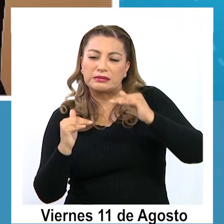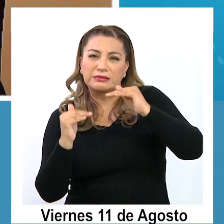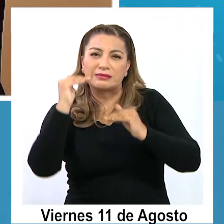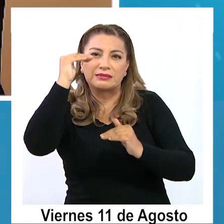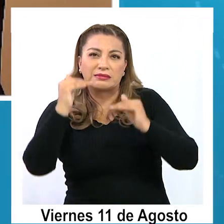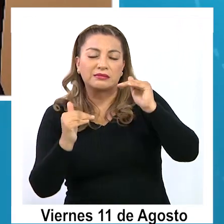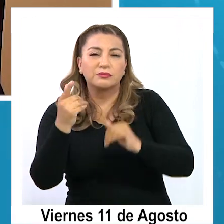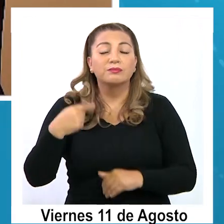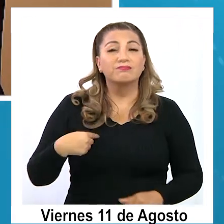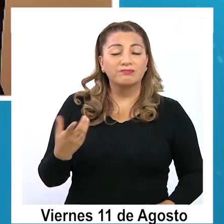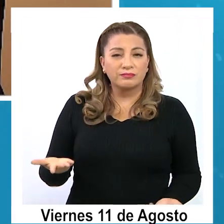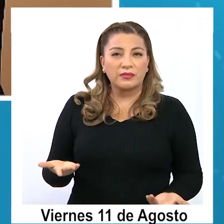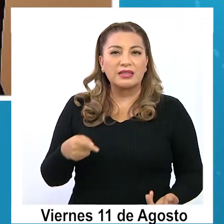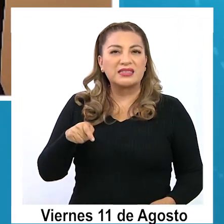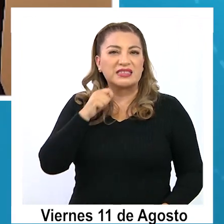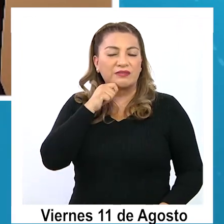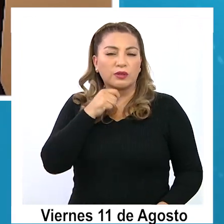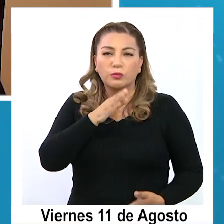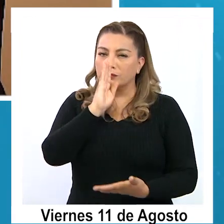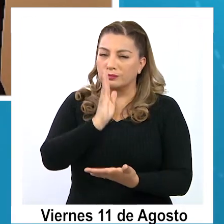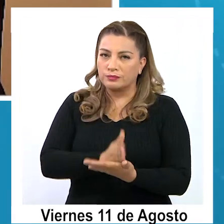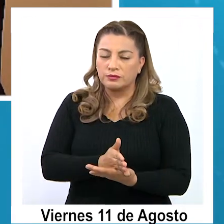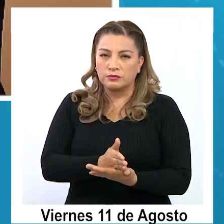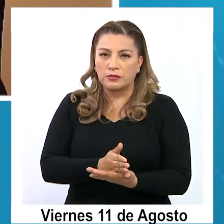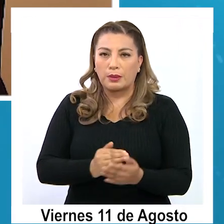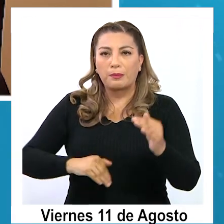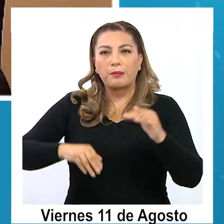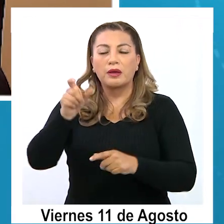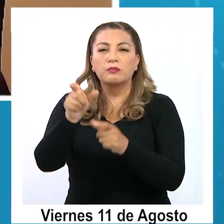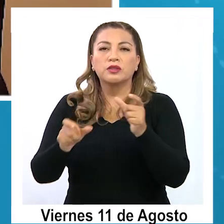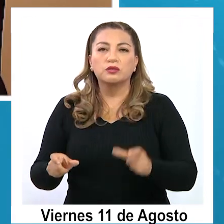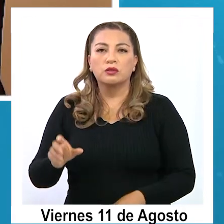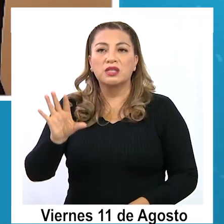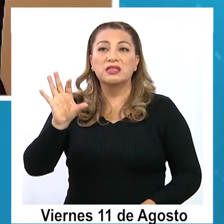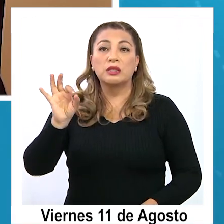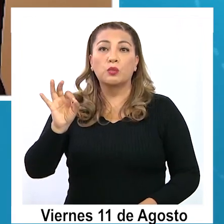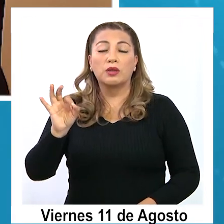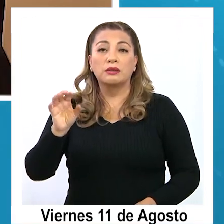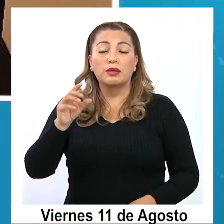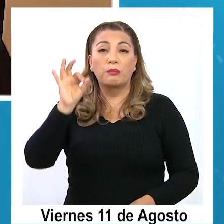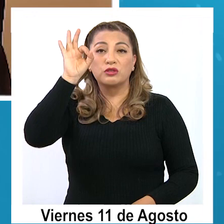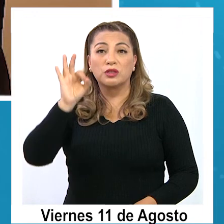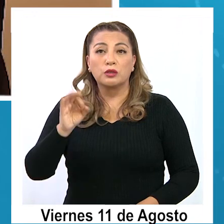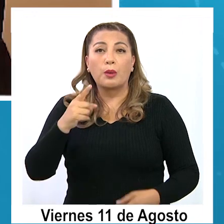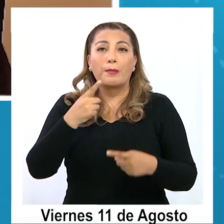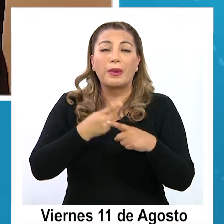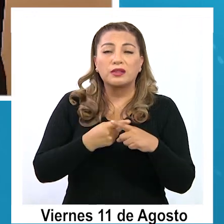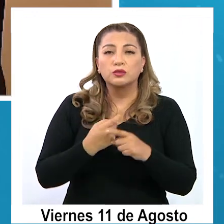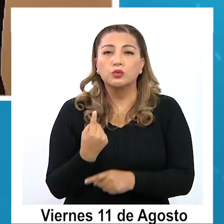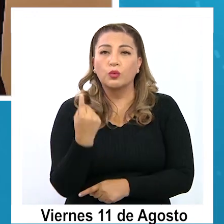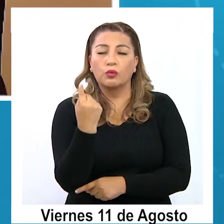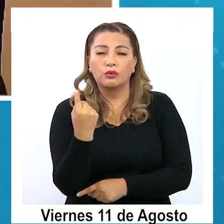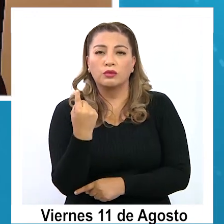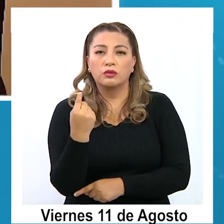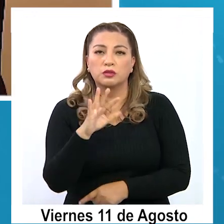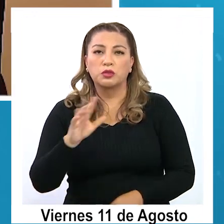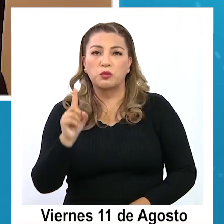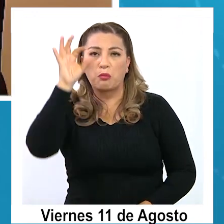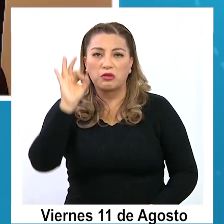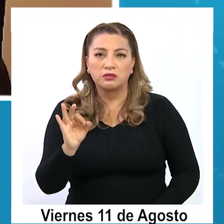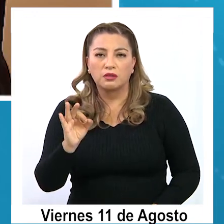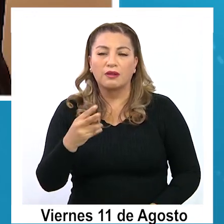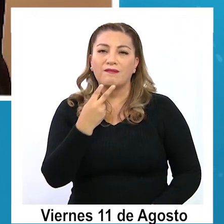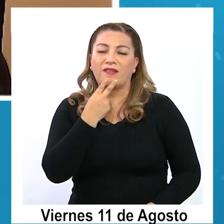debería ser una decisión de una mayoría del 50 más 1, porque aquí tenemos que convivir